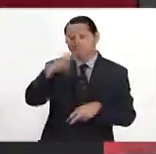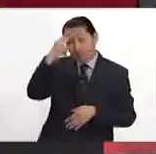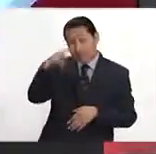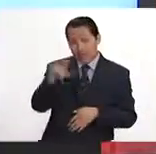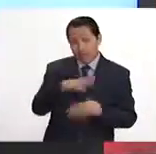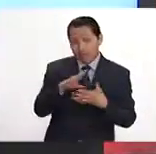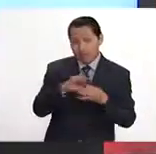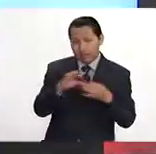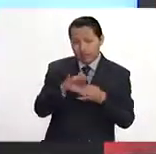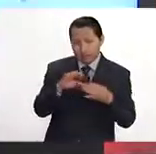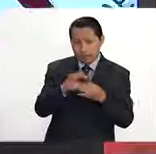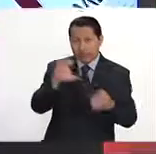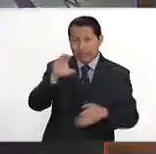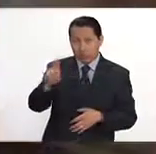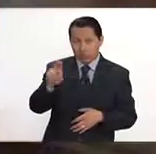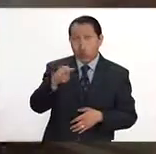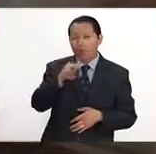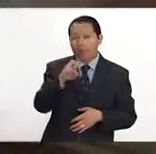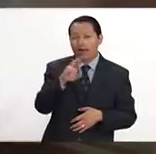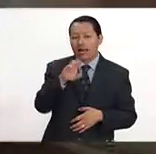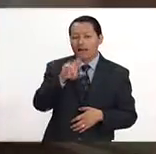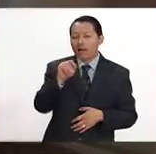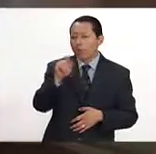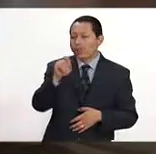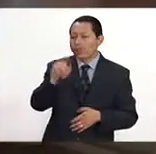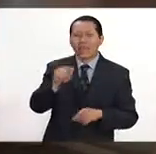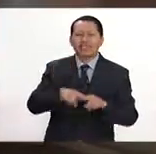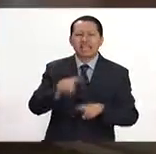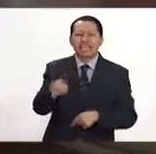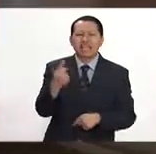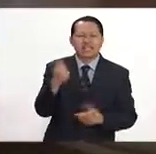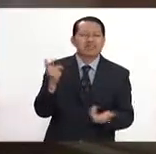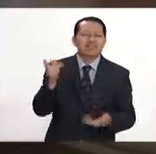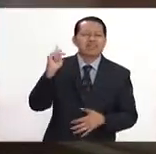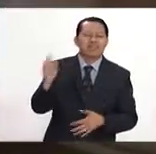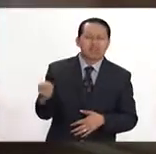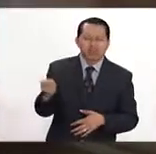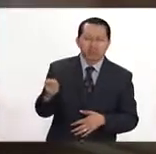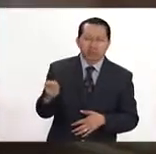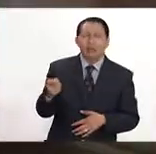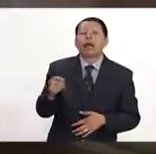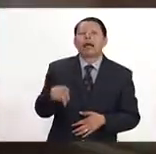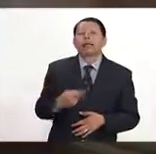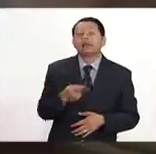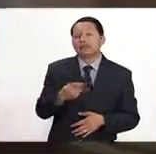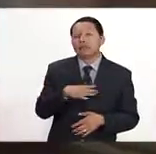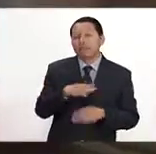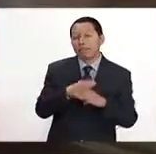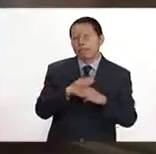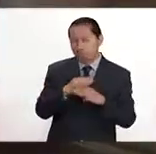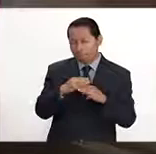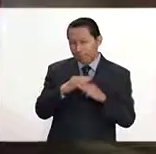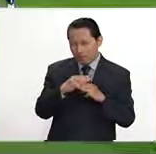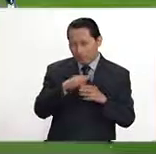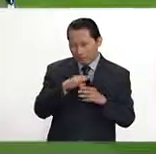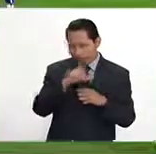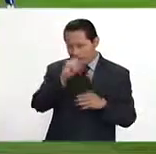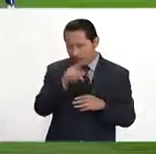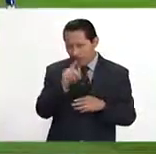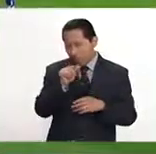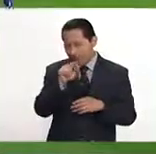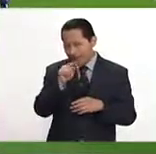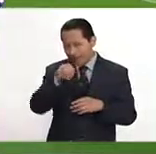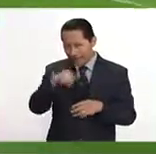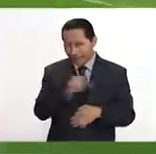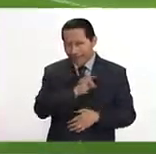hablemos de los Pumas, hablemos de Marcelo Díaz. ¿Quién es Marcelo Díaz? El Chelo Díaz es un contención titular de la selección andina,